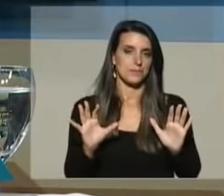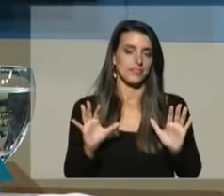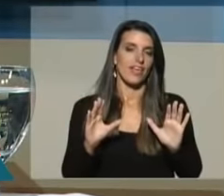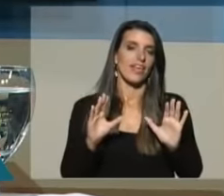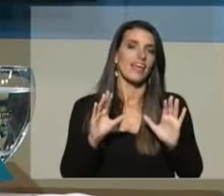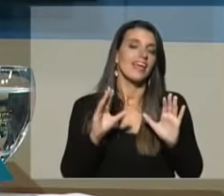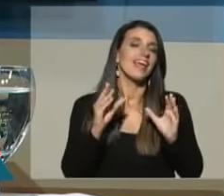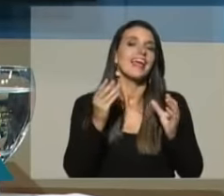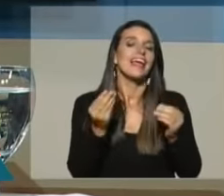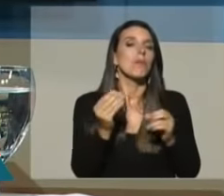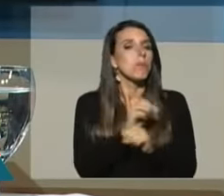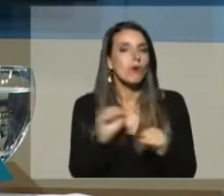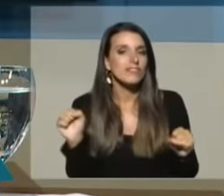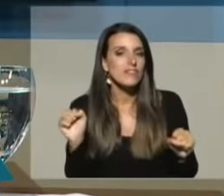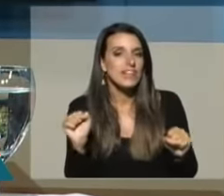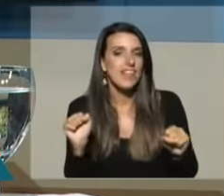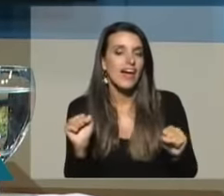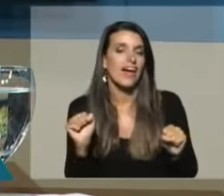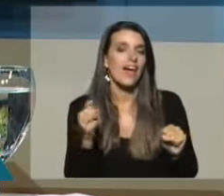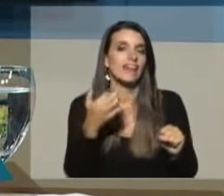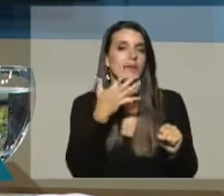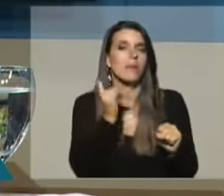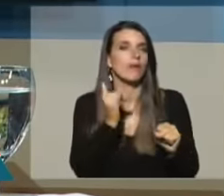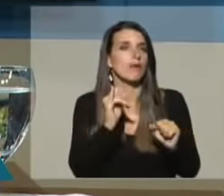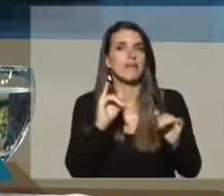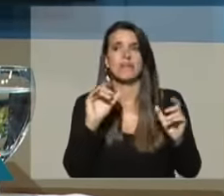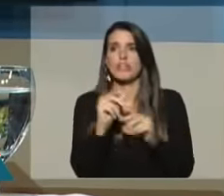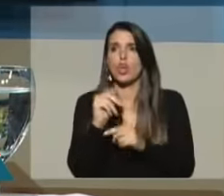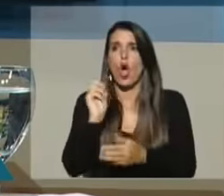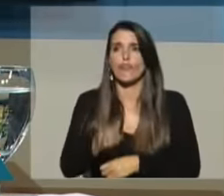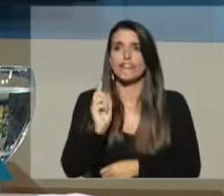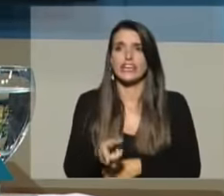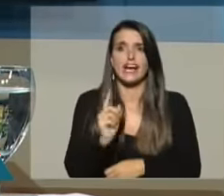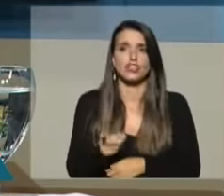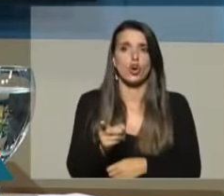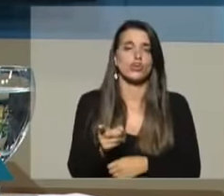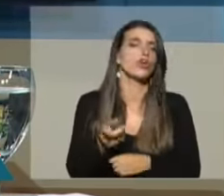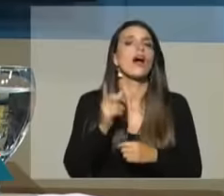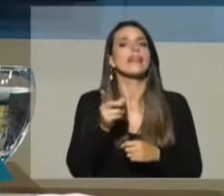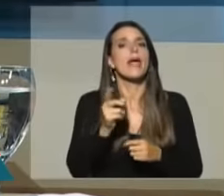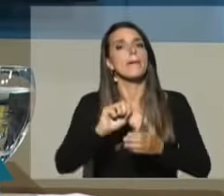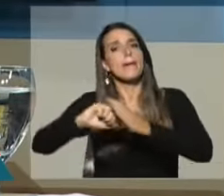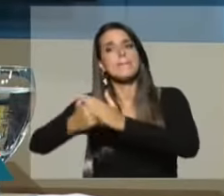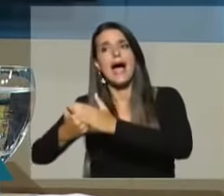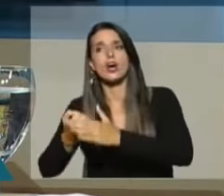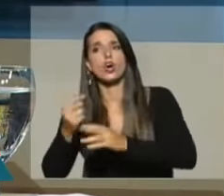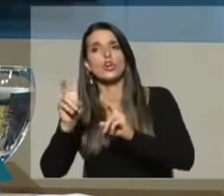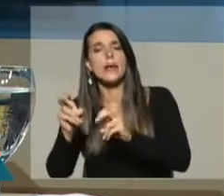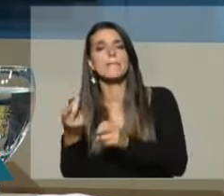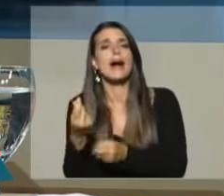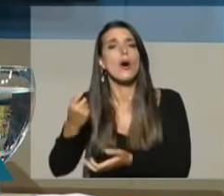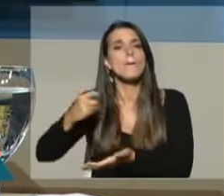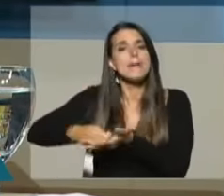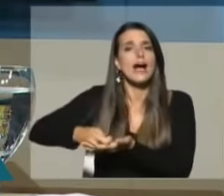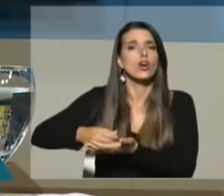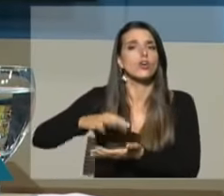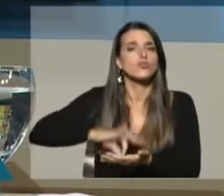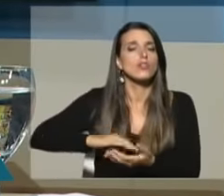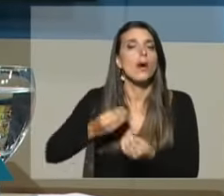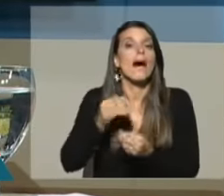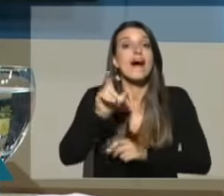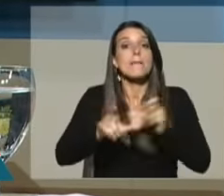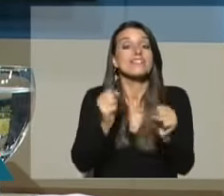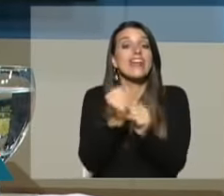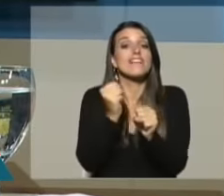En la posibilidad de haber terminado con la obligatoriedad de la inclusión financiera en cuanto a salarios, tiene la posibilidad el